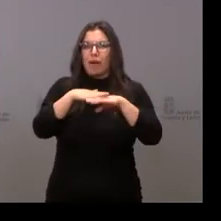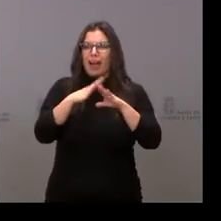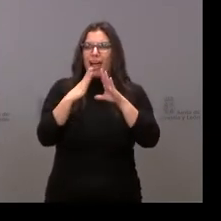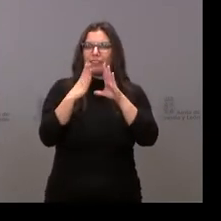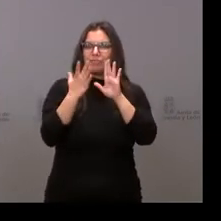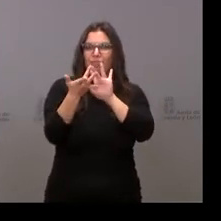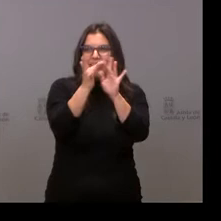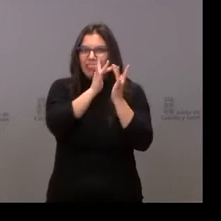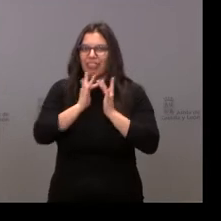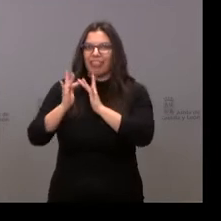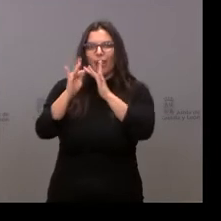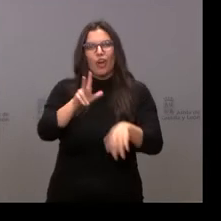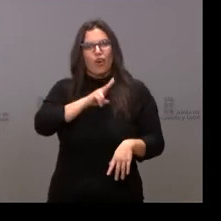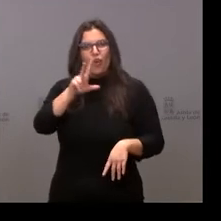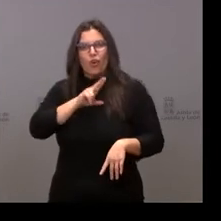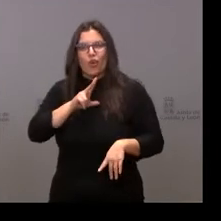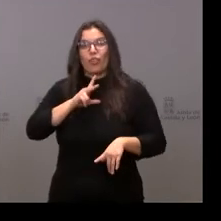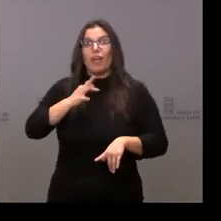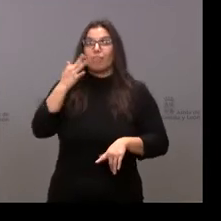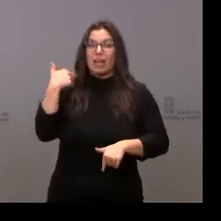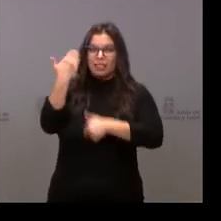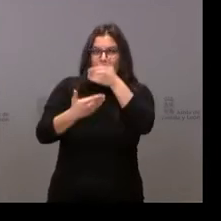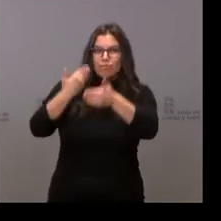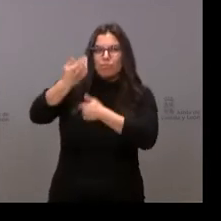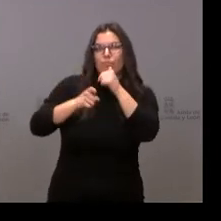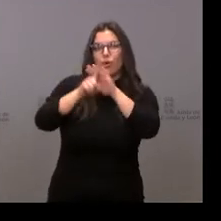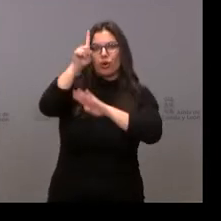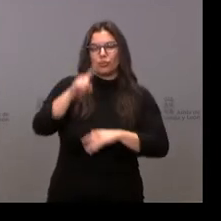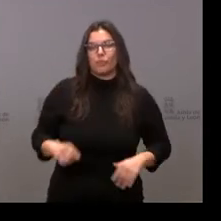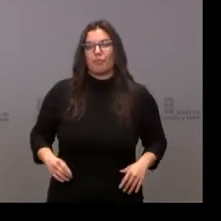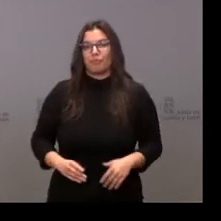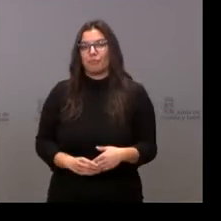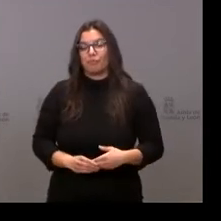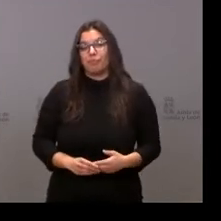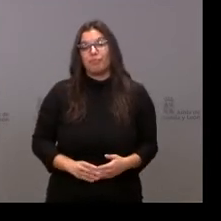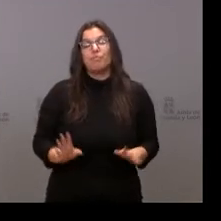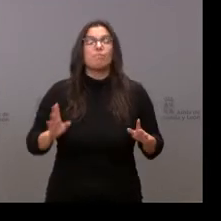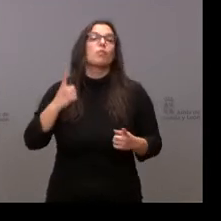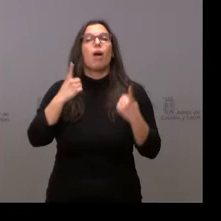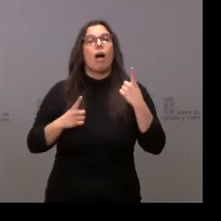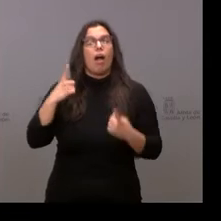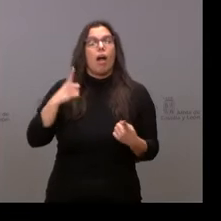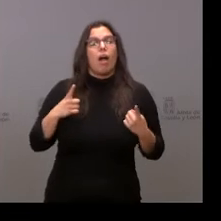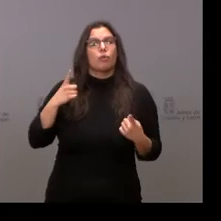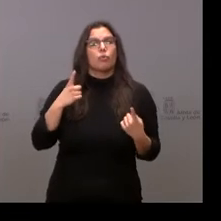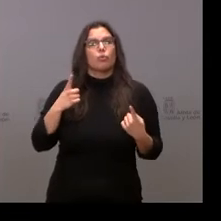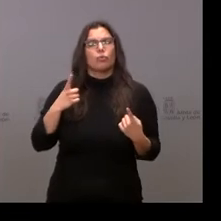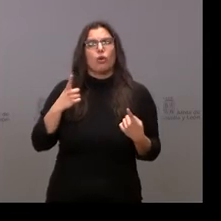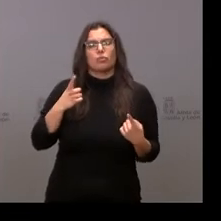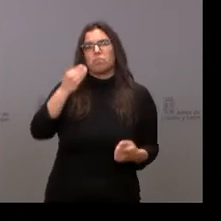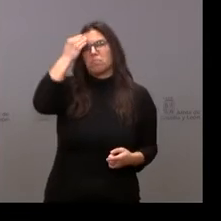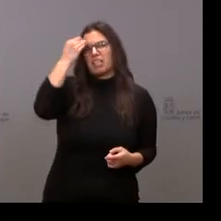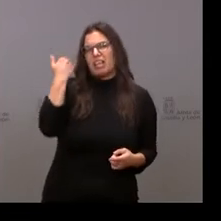de concordia y de progreso. Sin embargo, encontramos posiciones que la ven ya agotada,